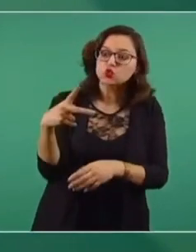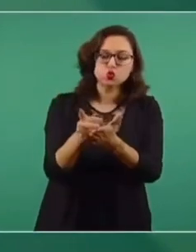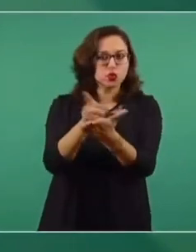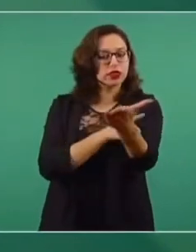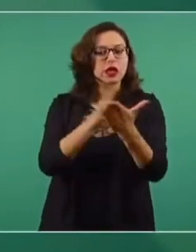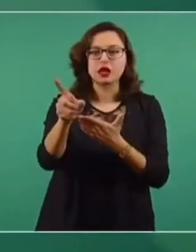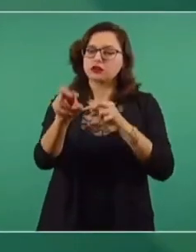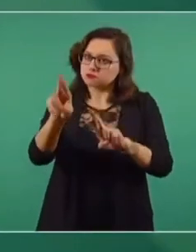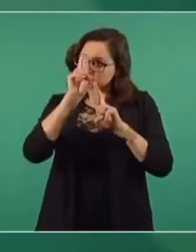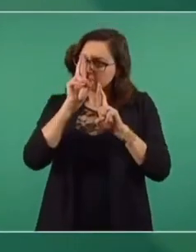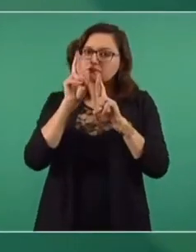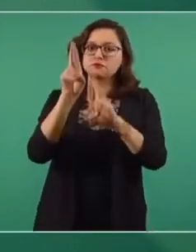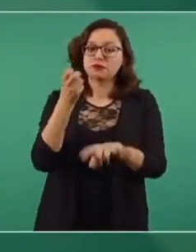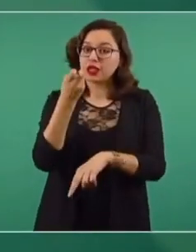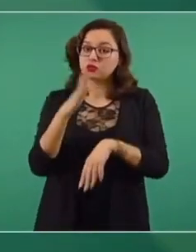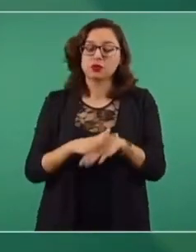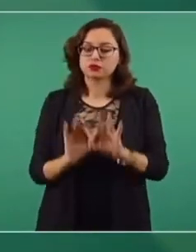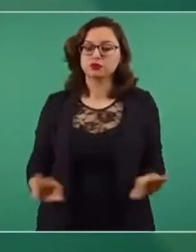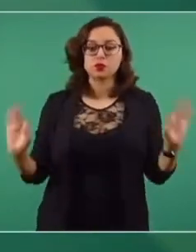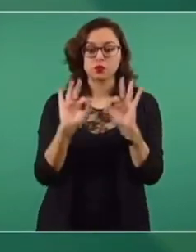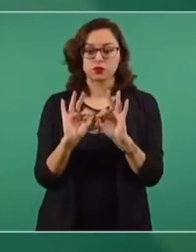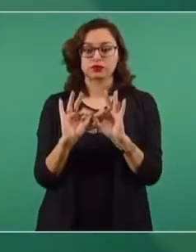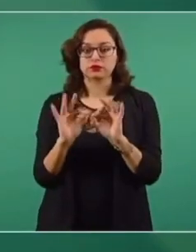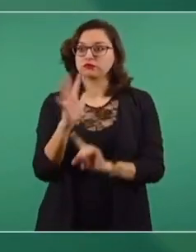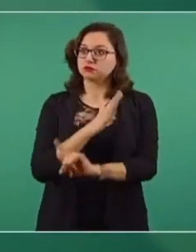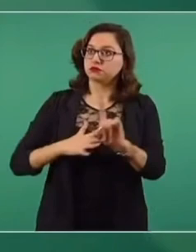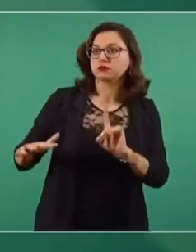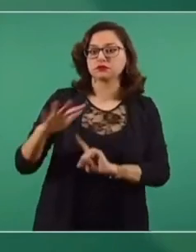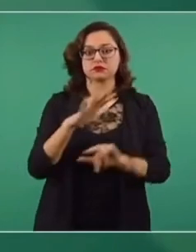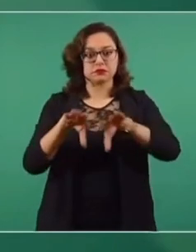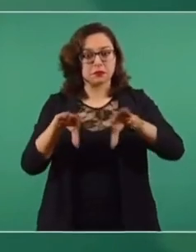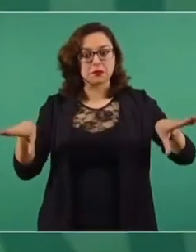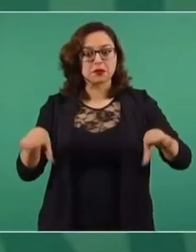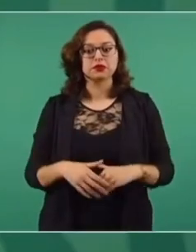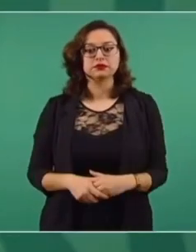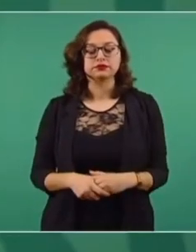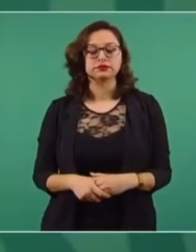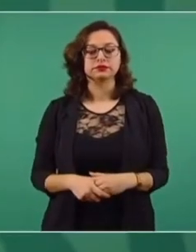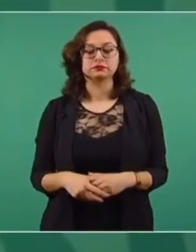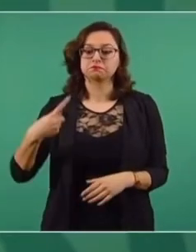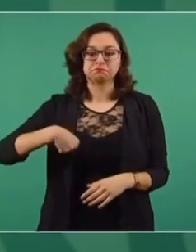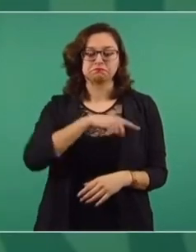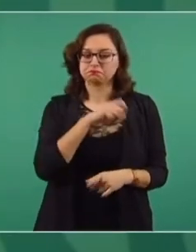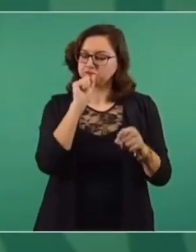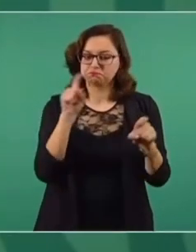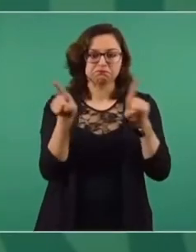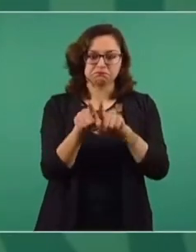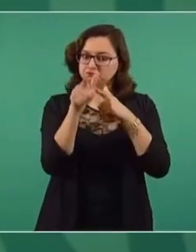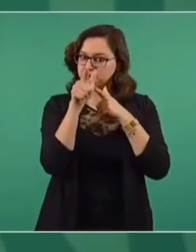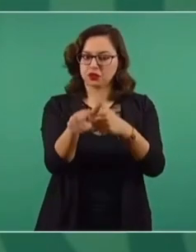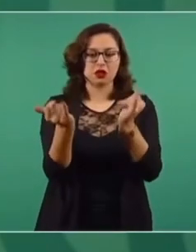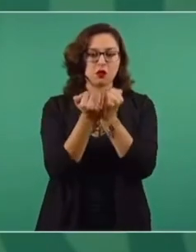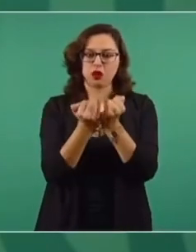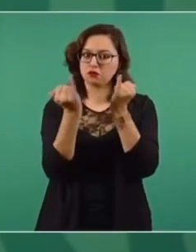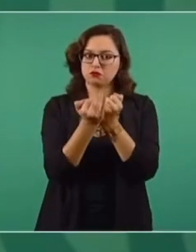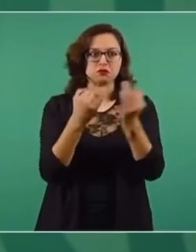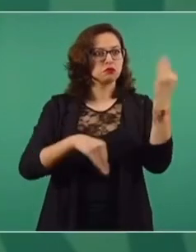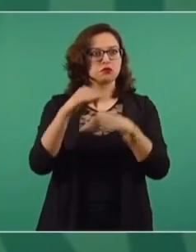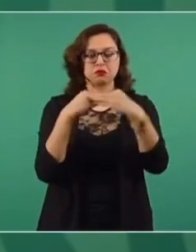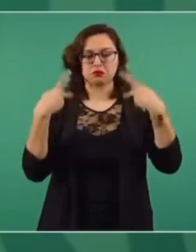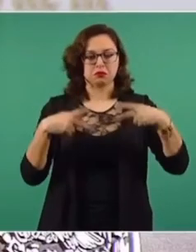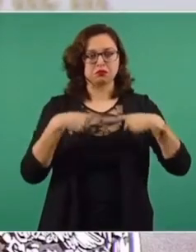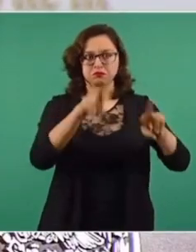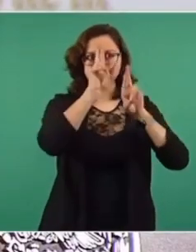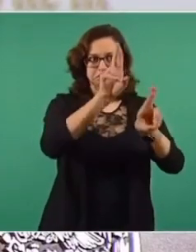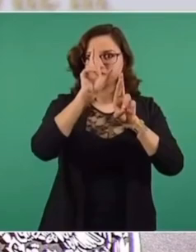es fundamental en una sociedad democrática y nosotros vamos a seguir de esa forma, respetando a todos.